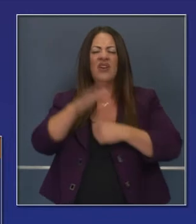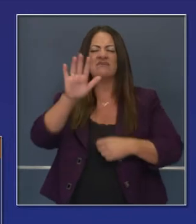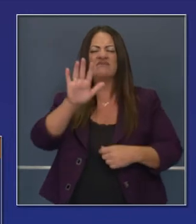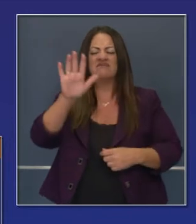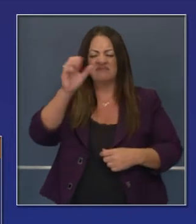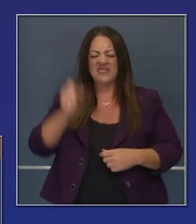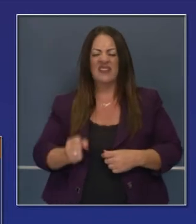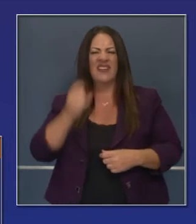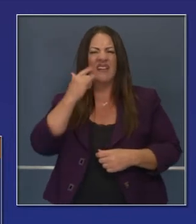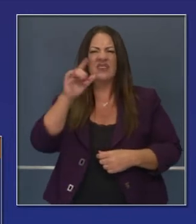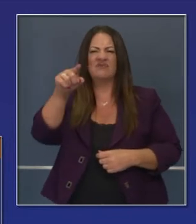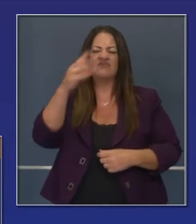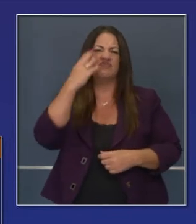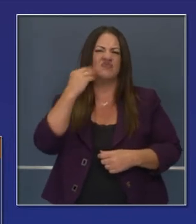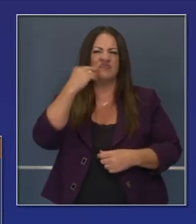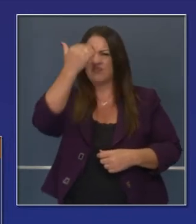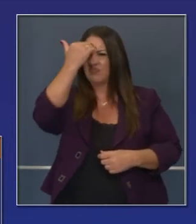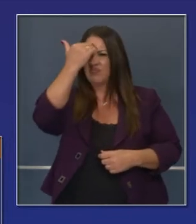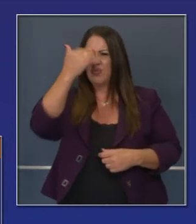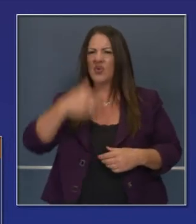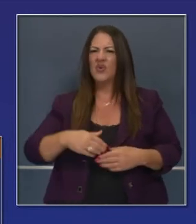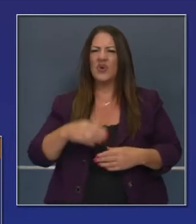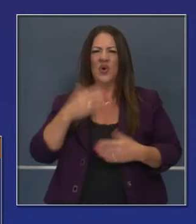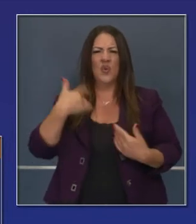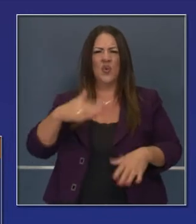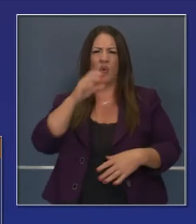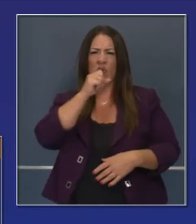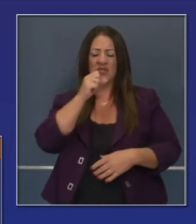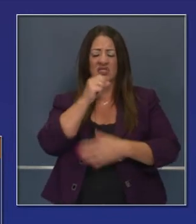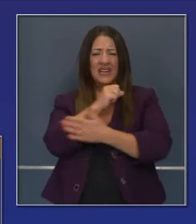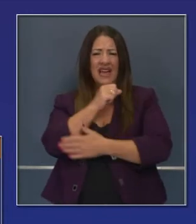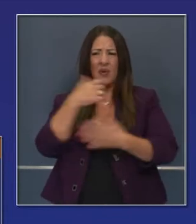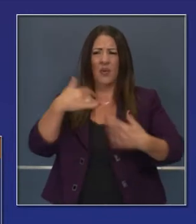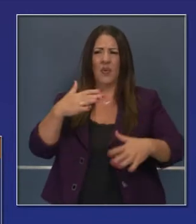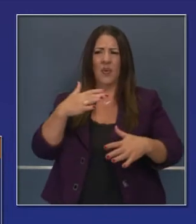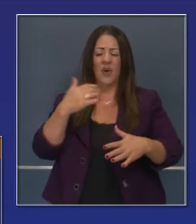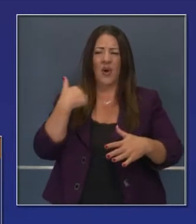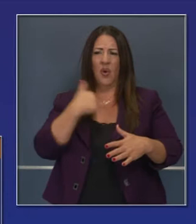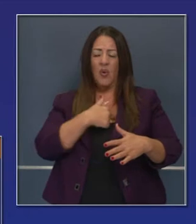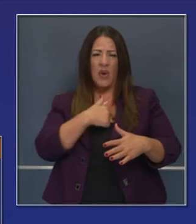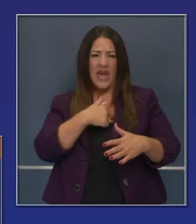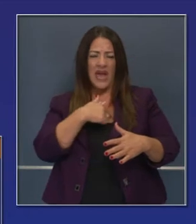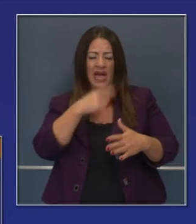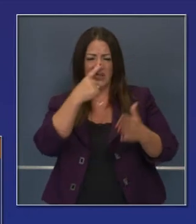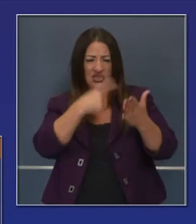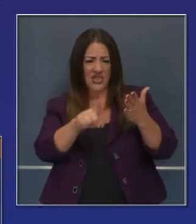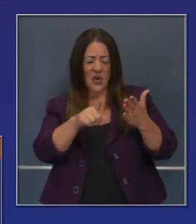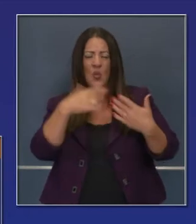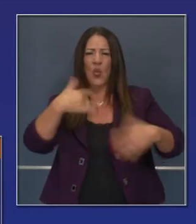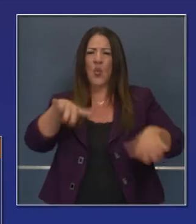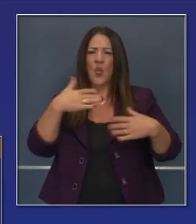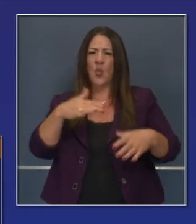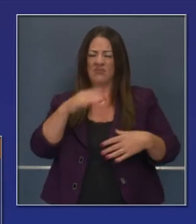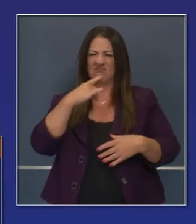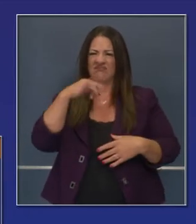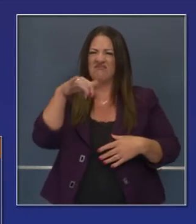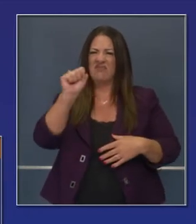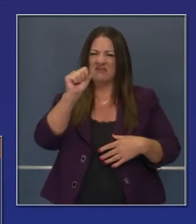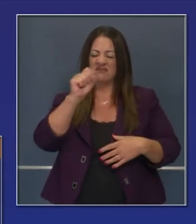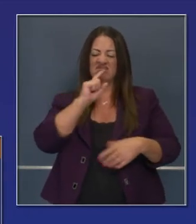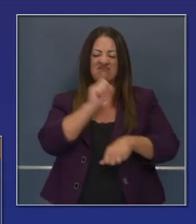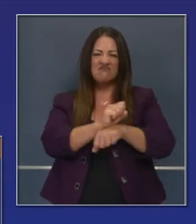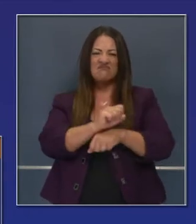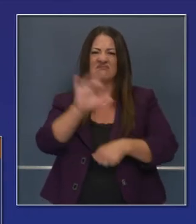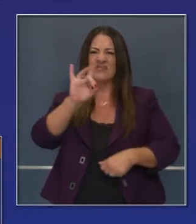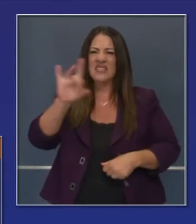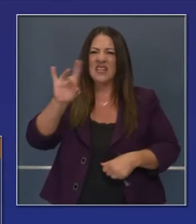experimentado. Y no solo los constantes, sino ráfagas de 88 millas por hora. Una ráfaga que se documentó en el condado